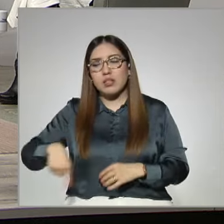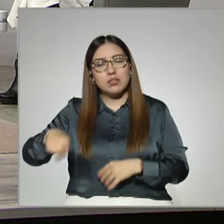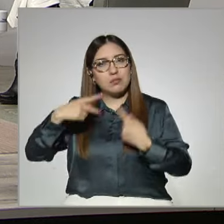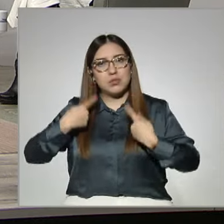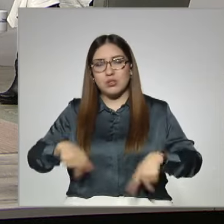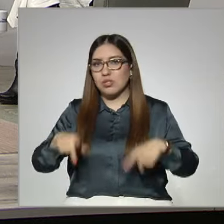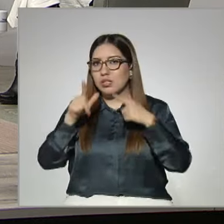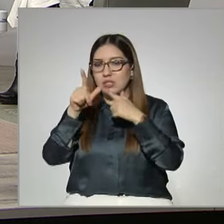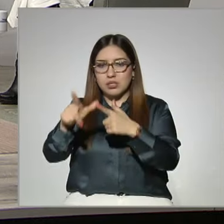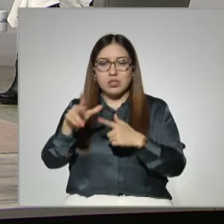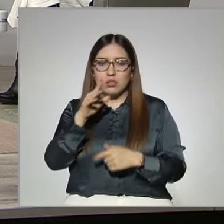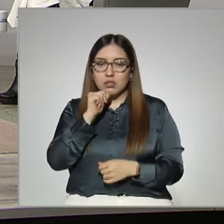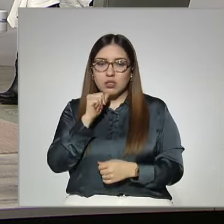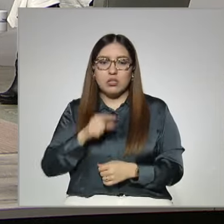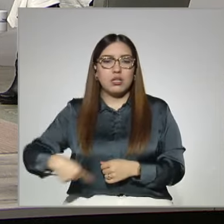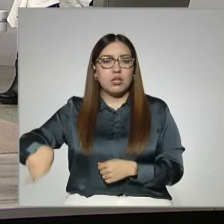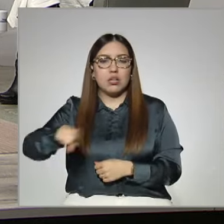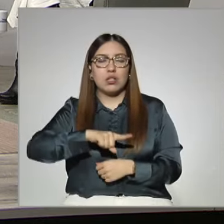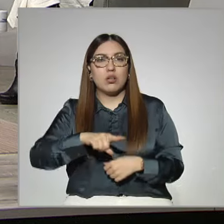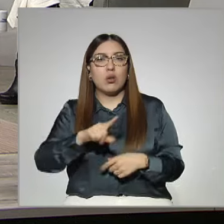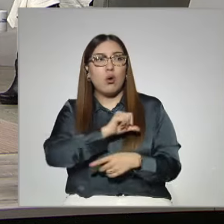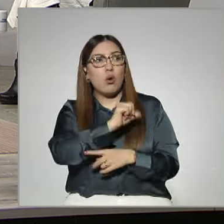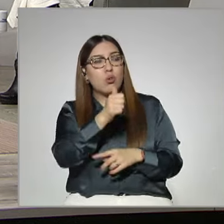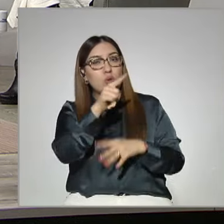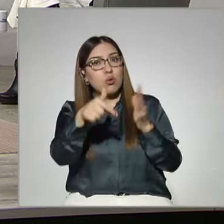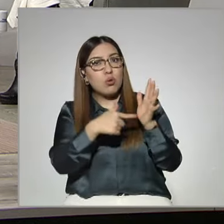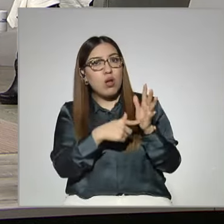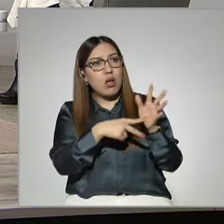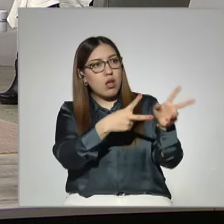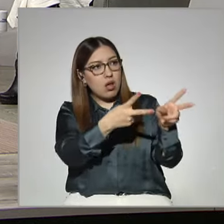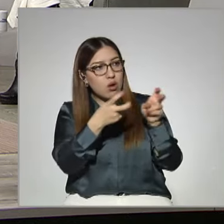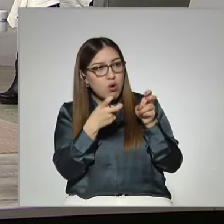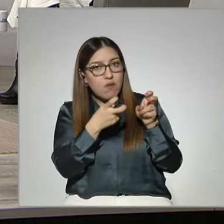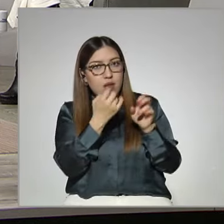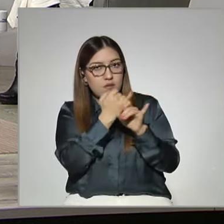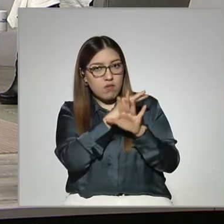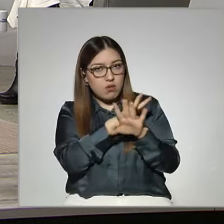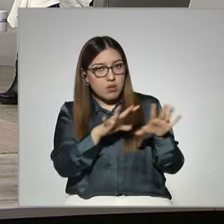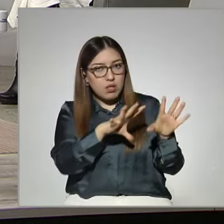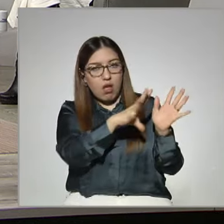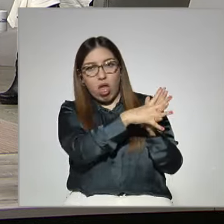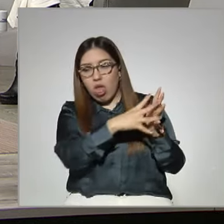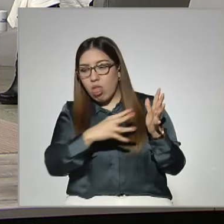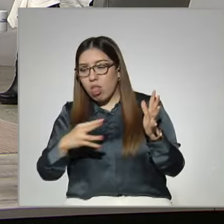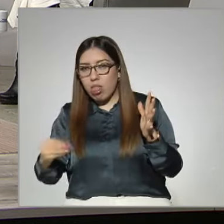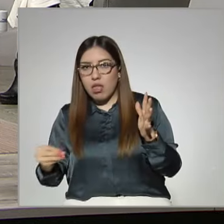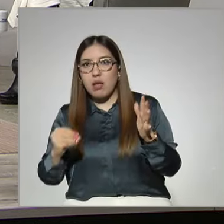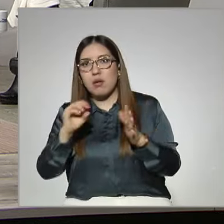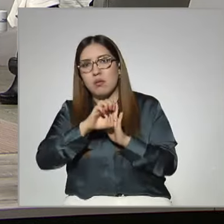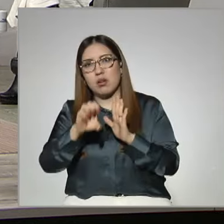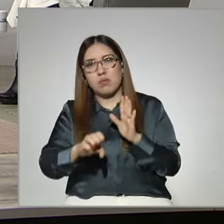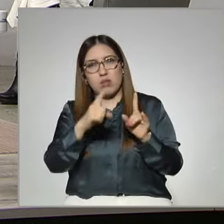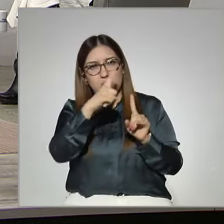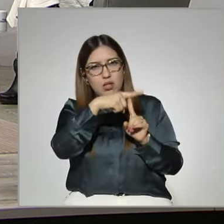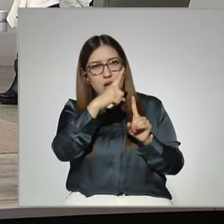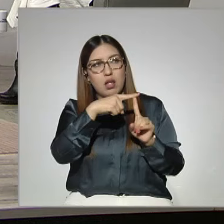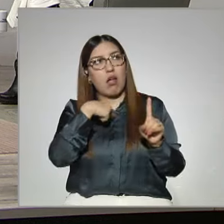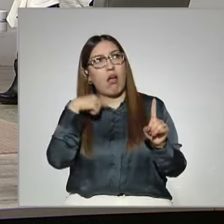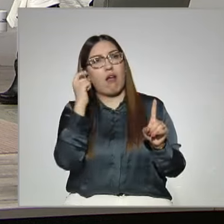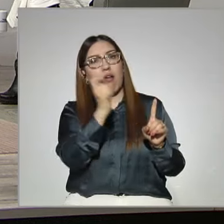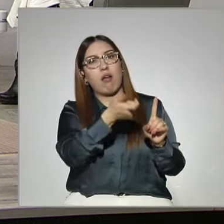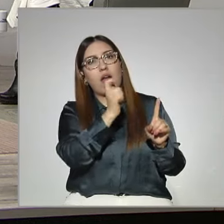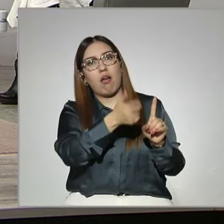refieres? Se roban información de otros lados y las presentan como propias. O todas las tareas son de otro lado, o pagan por ellas.